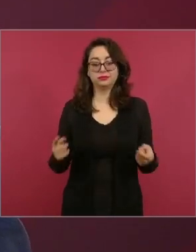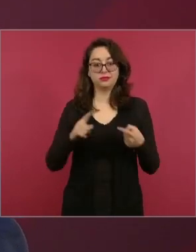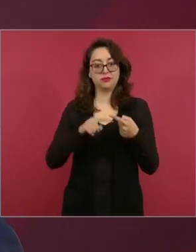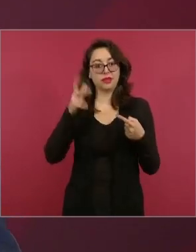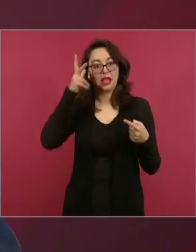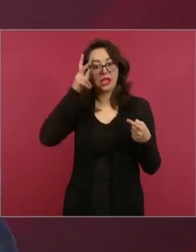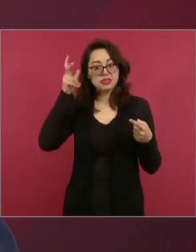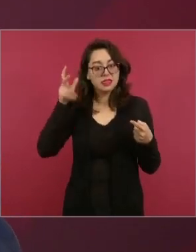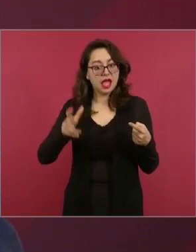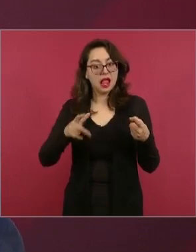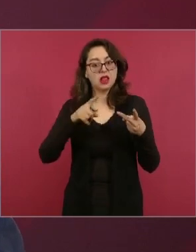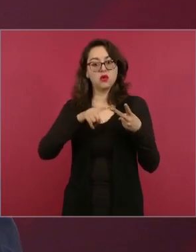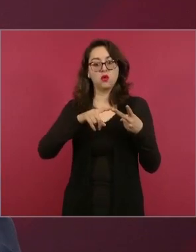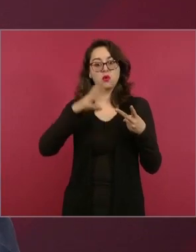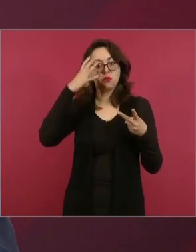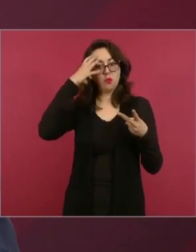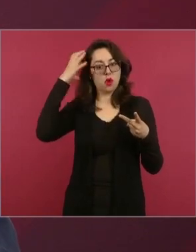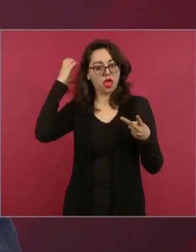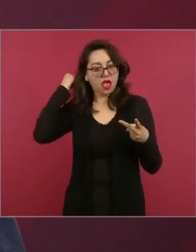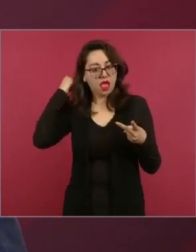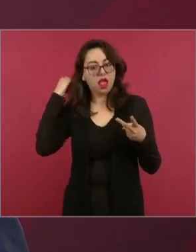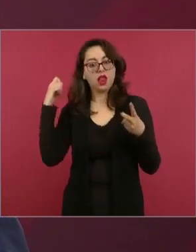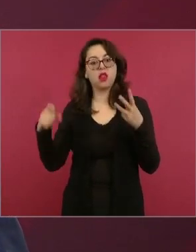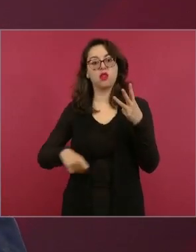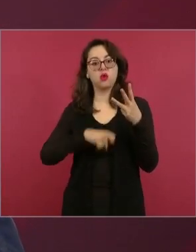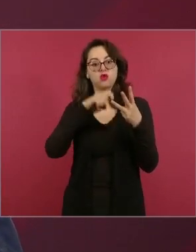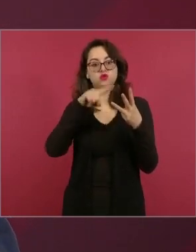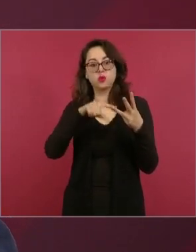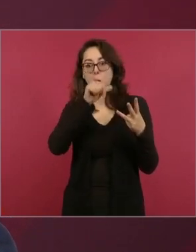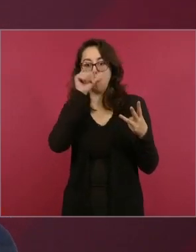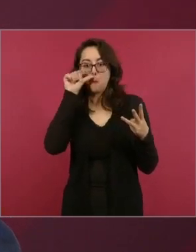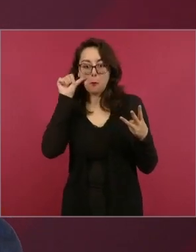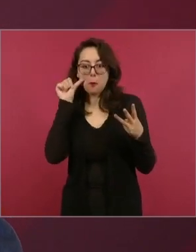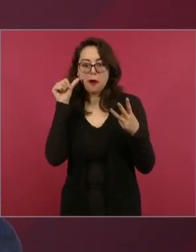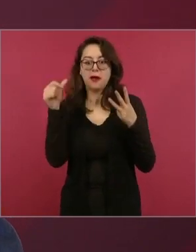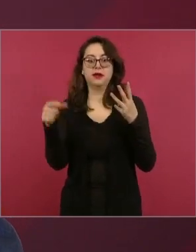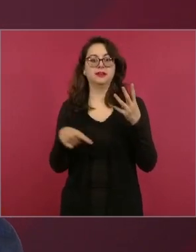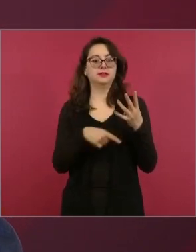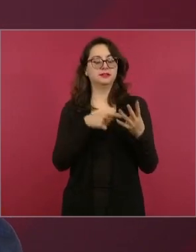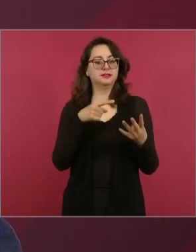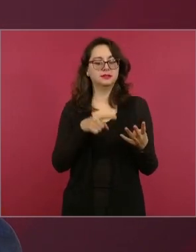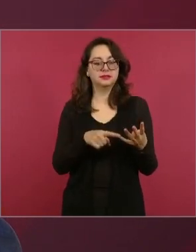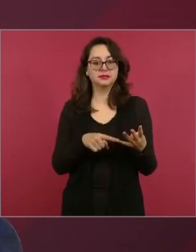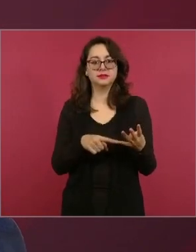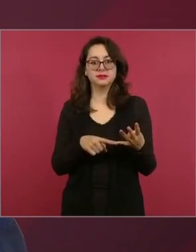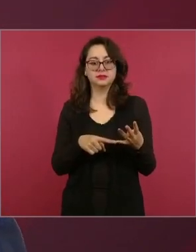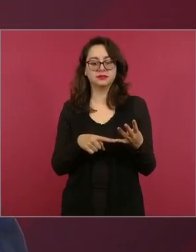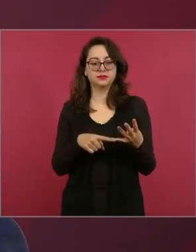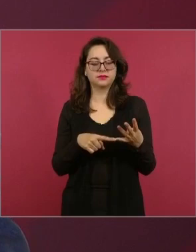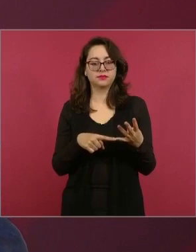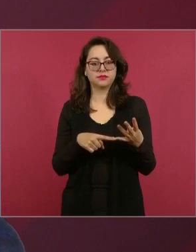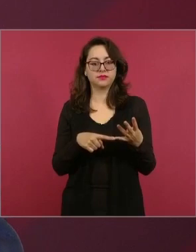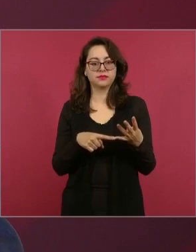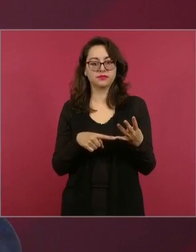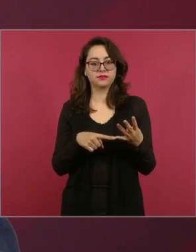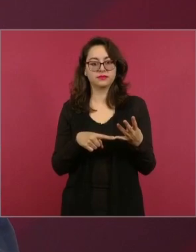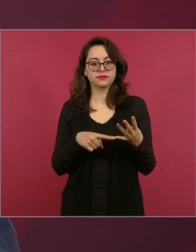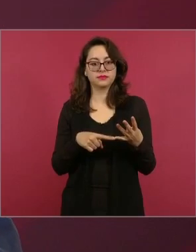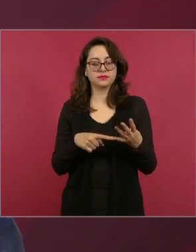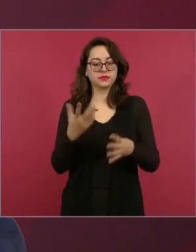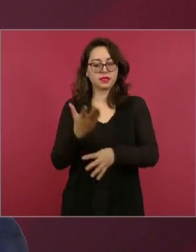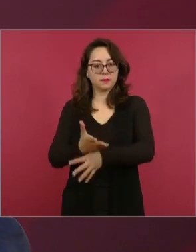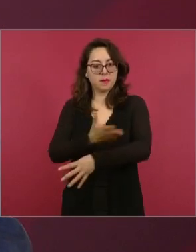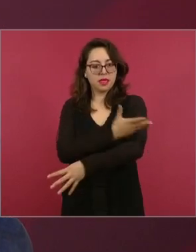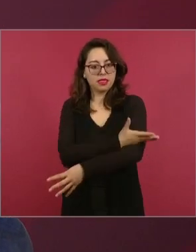están los morelos en otras partes? ¿Dónde están los Juárez? ¿Dónde están los